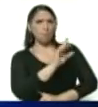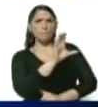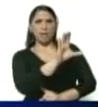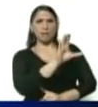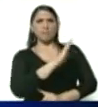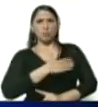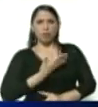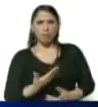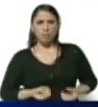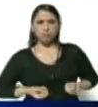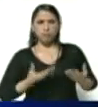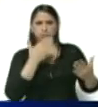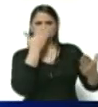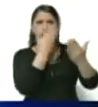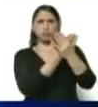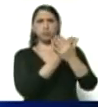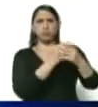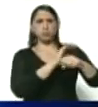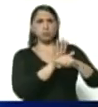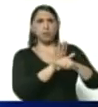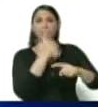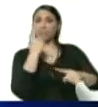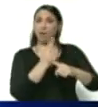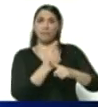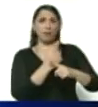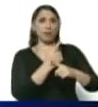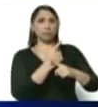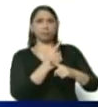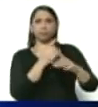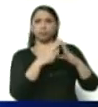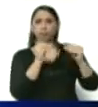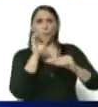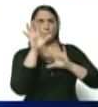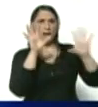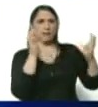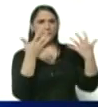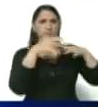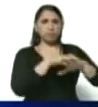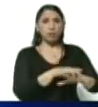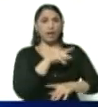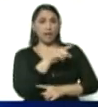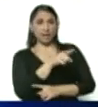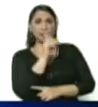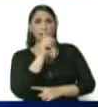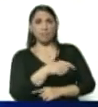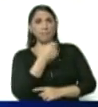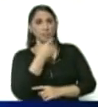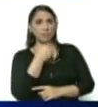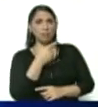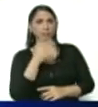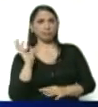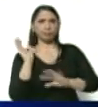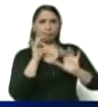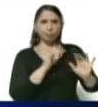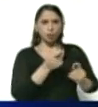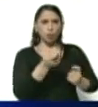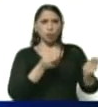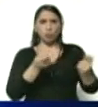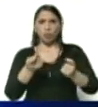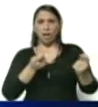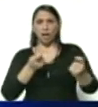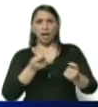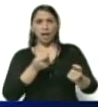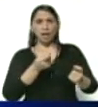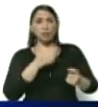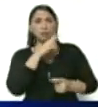enfrentar a la pandemia, sino que tenemos que tratar todos los países juntos. Esta insulina, además, viene a controlar la diabetes, que es una enfermedad